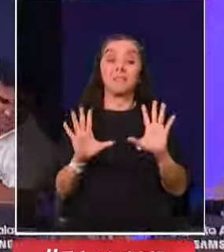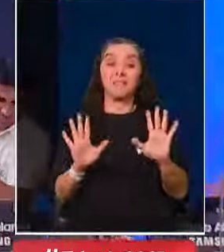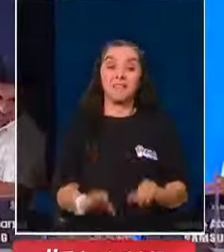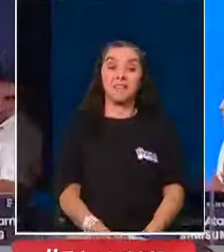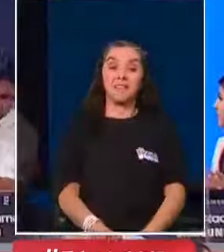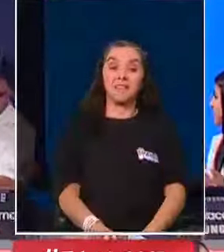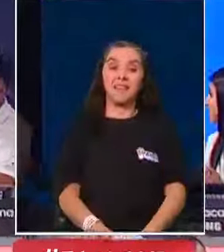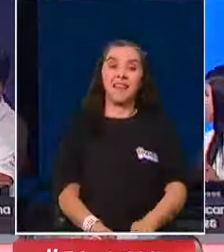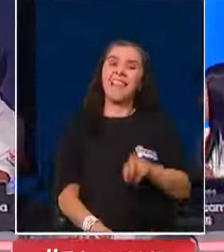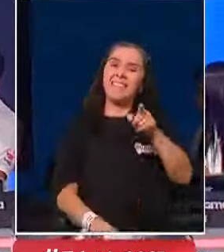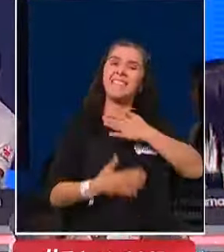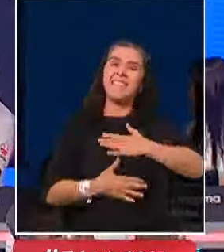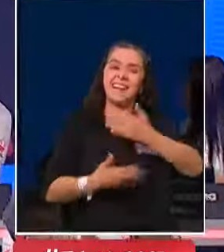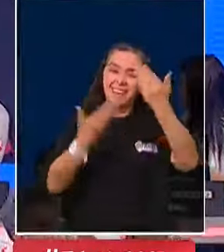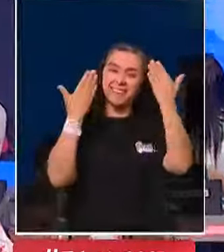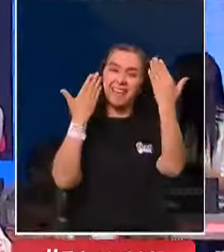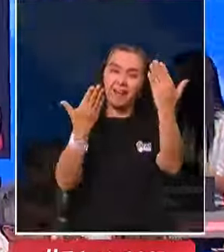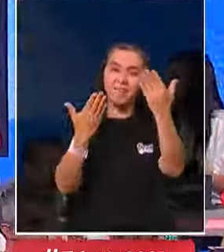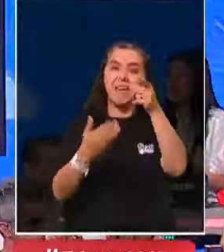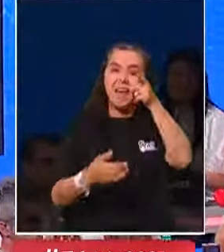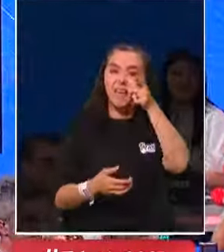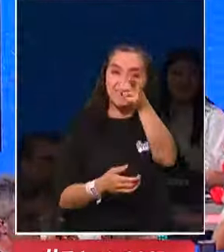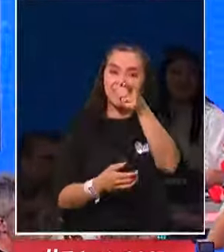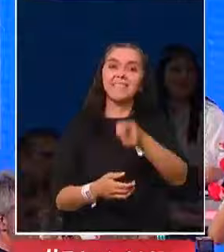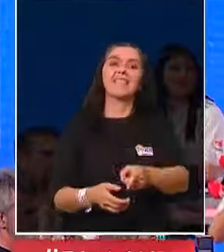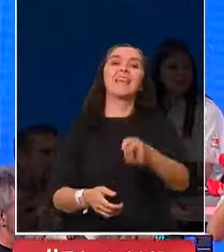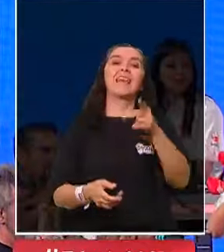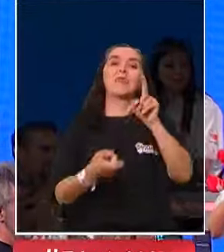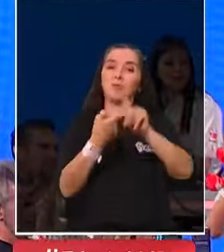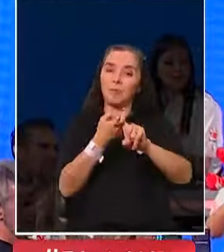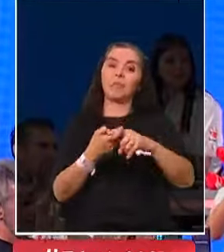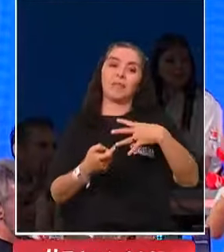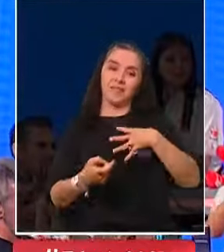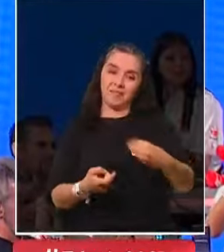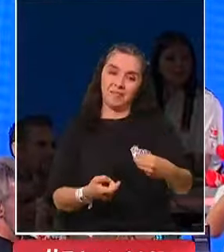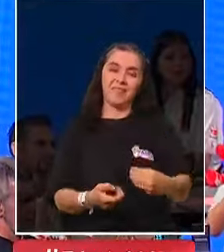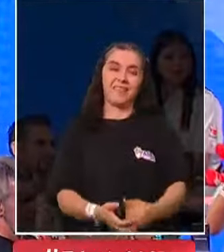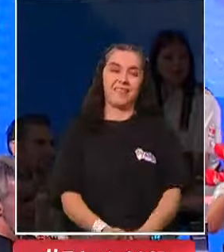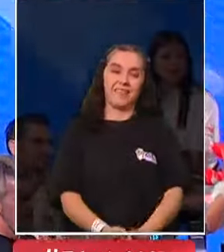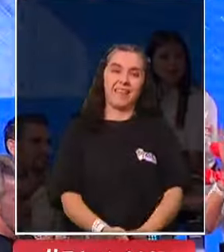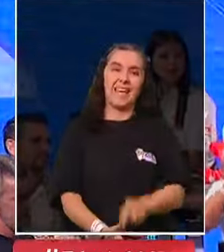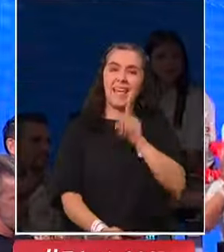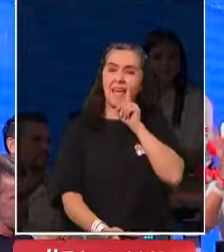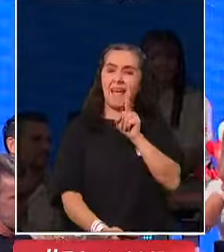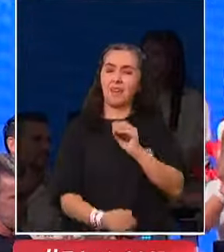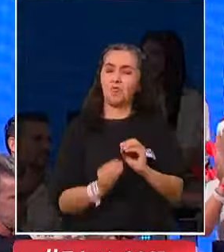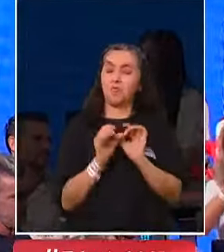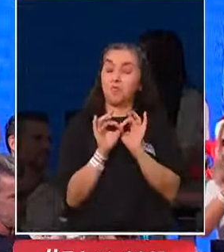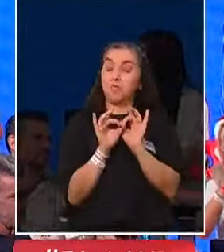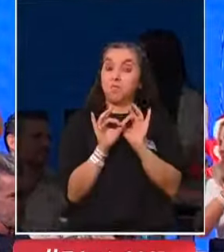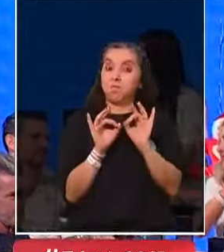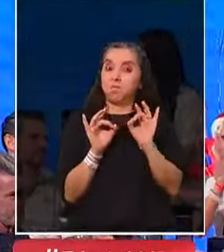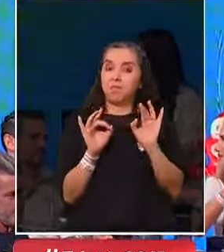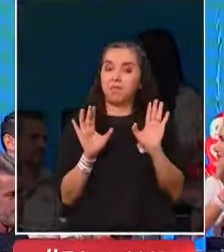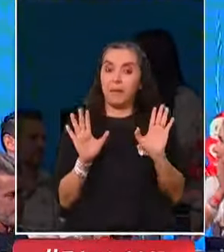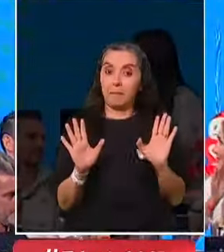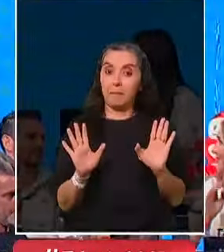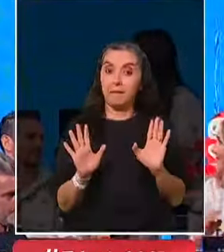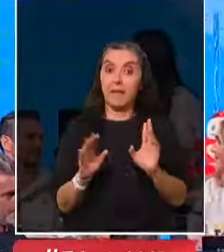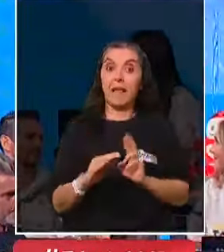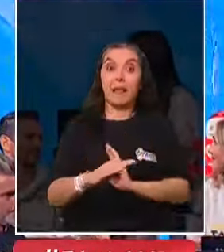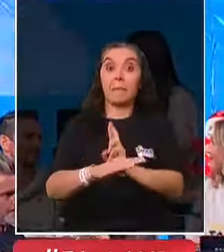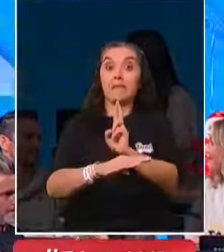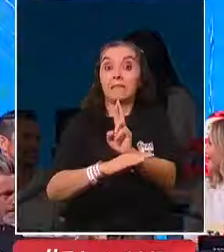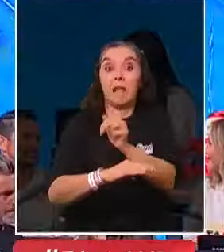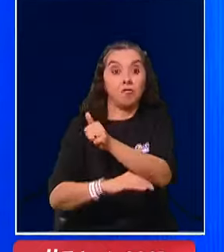Que te quieren saludar, a ti, a Octavia, y a tu mujer. Y hay alguien muy especial que a nombre de todo este